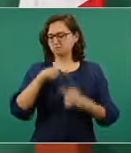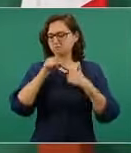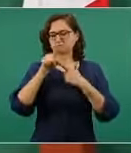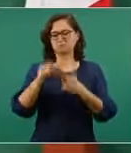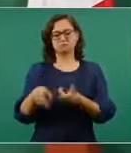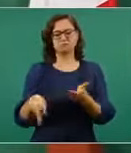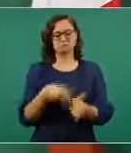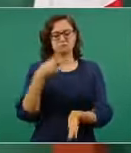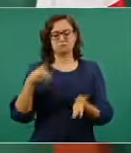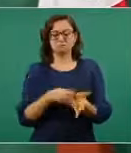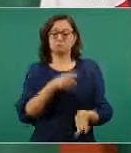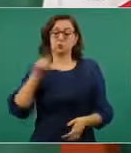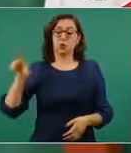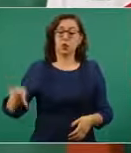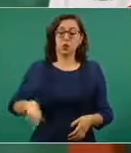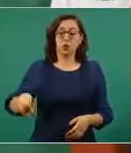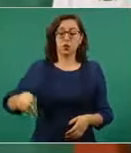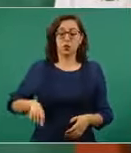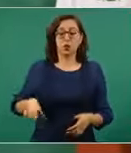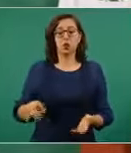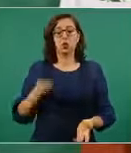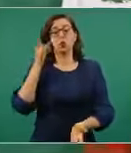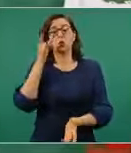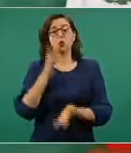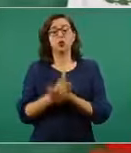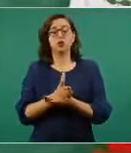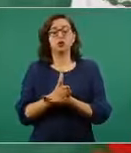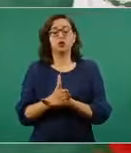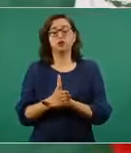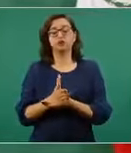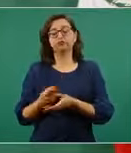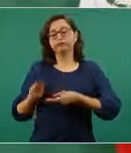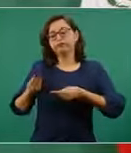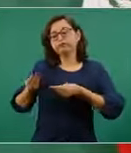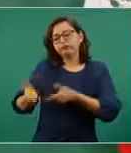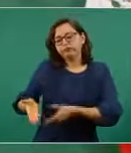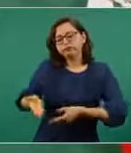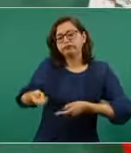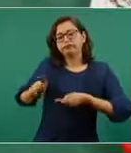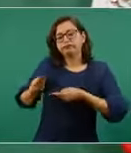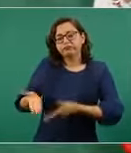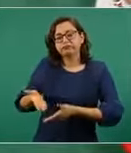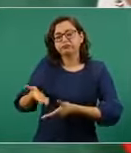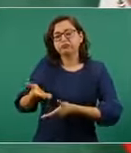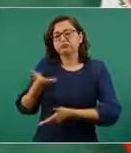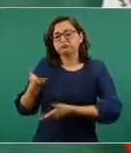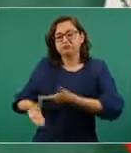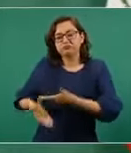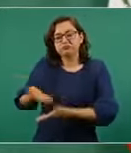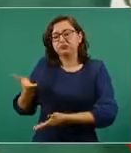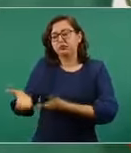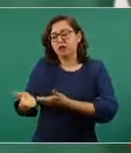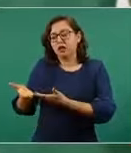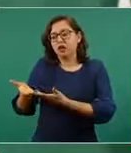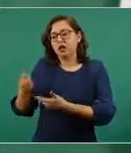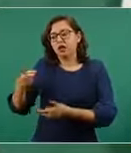organizado para facilitar el saqueo de los